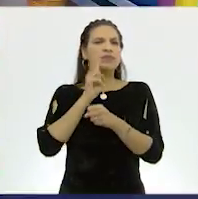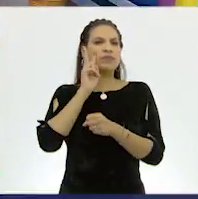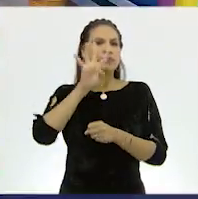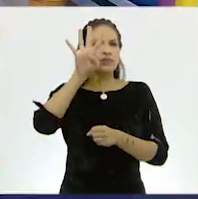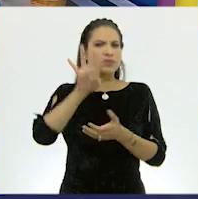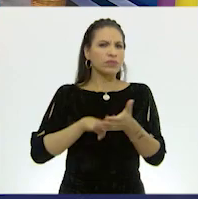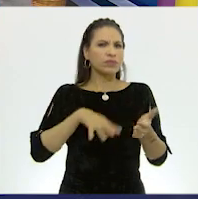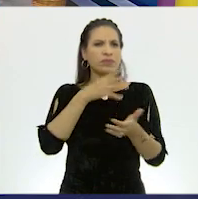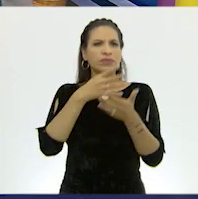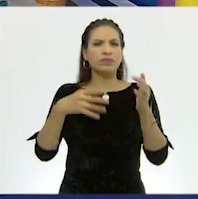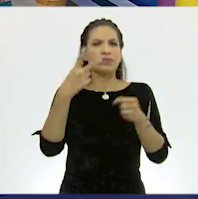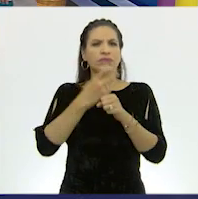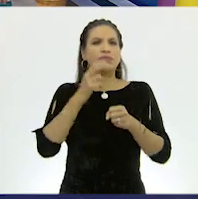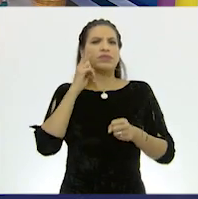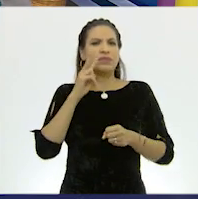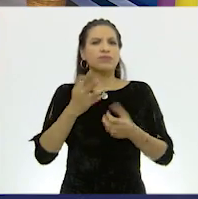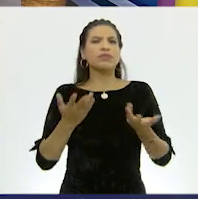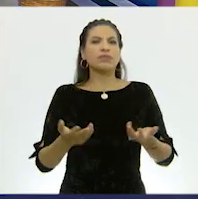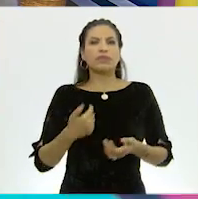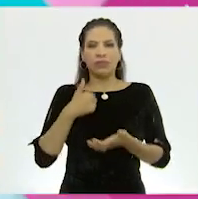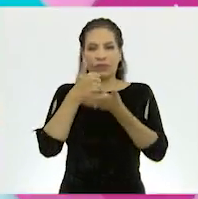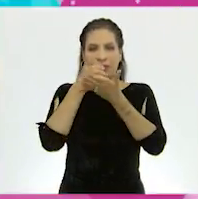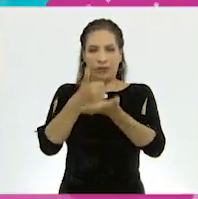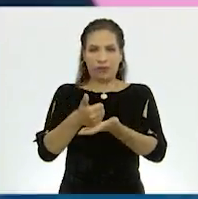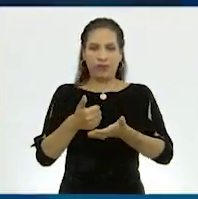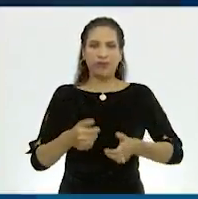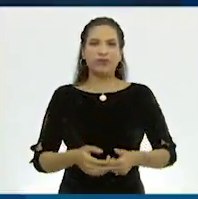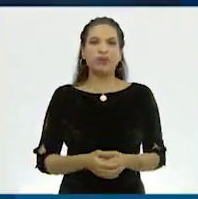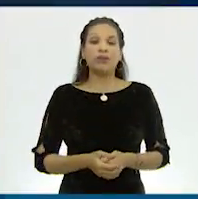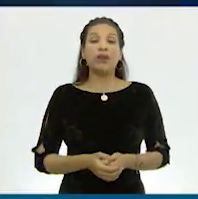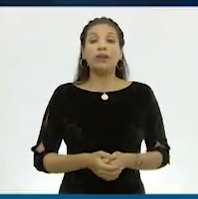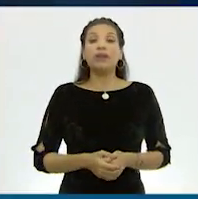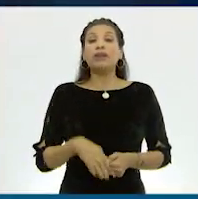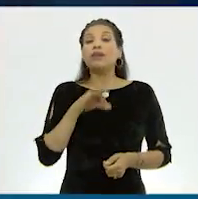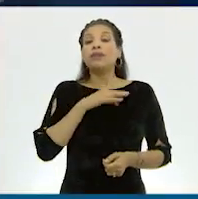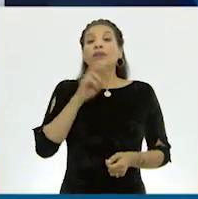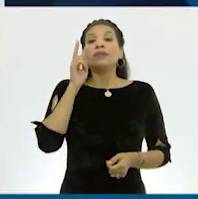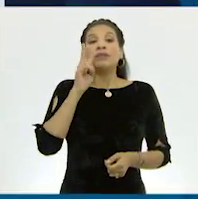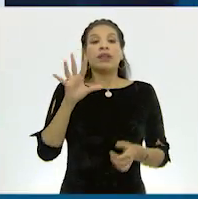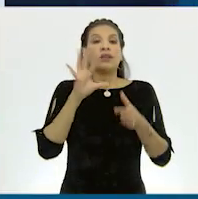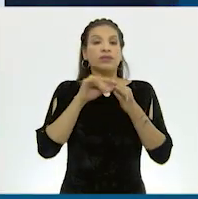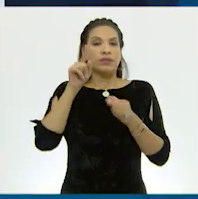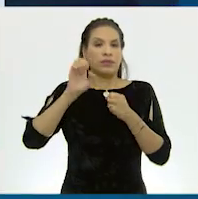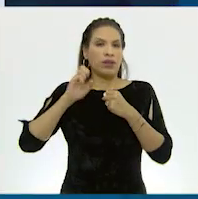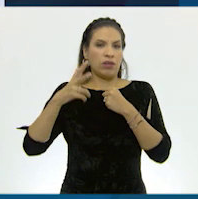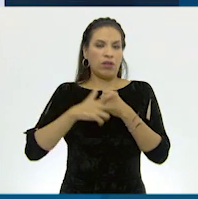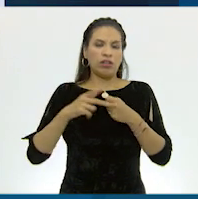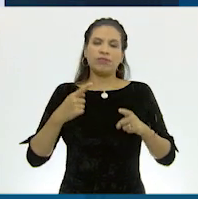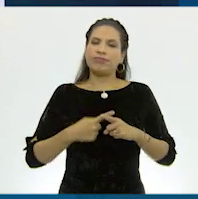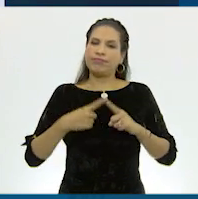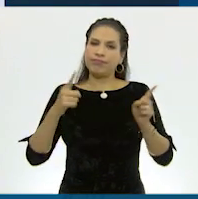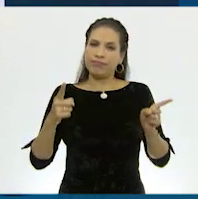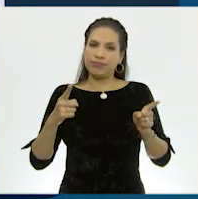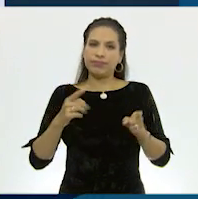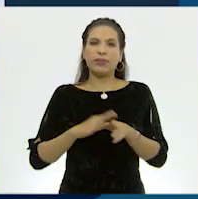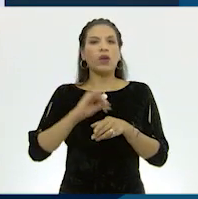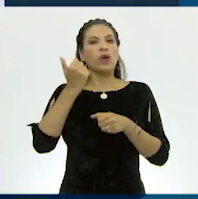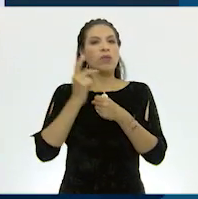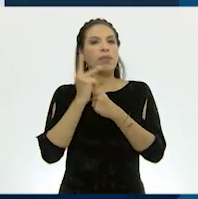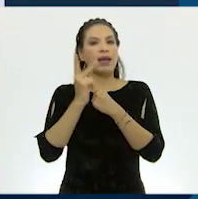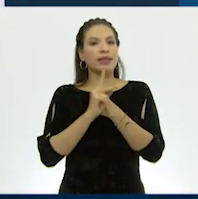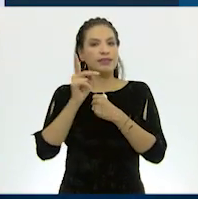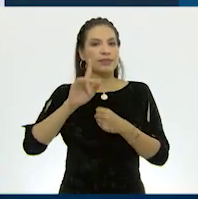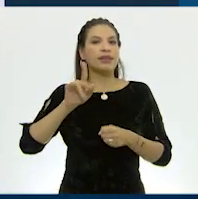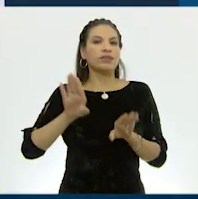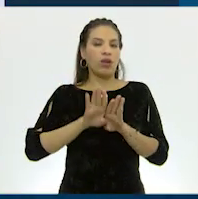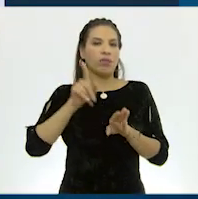profesor. Por favor, sí. Sí, claro que sí. Yo le ayudo, no se preocupe. Como pueden ver, la situación de Europa es distinta que en los países de